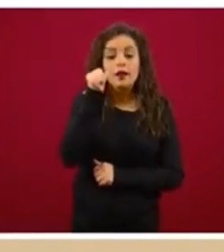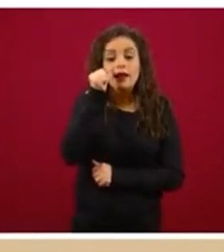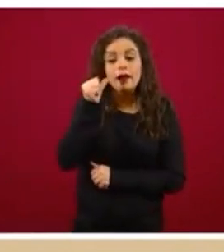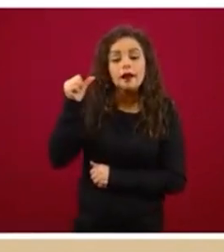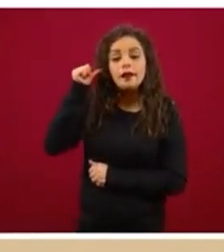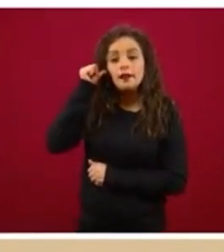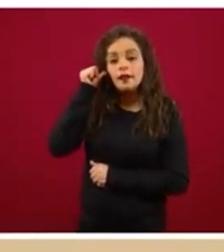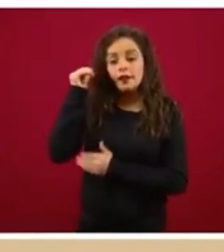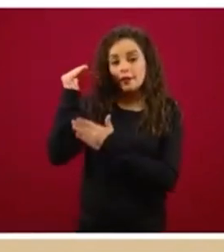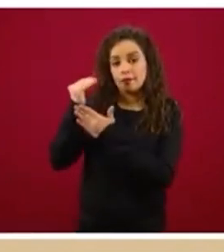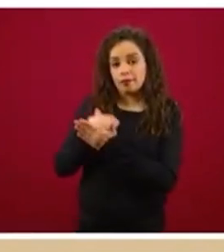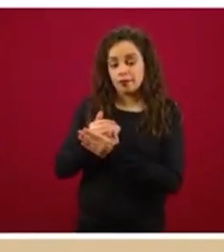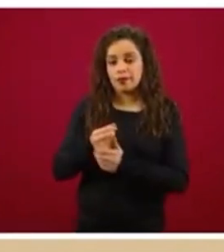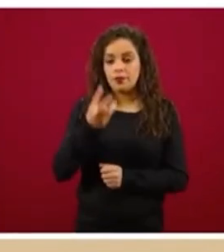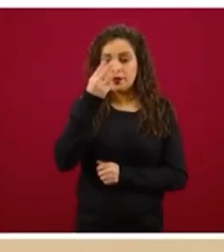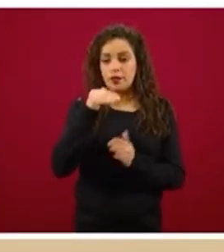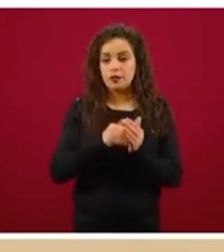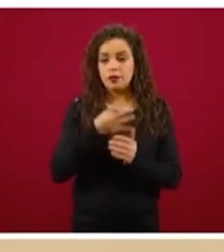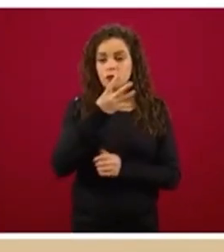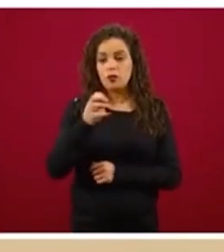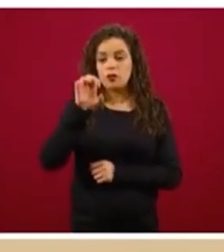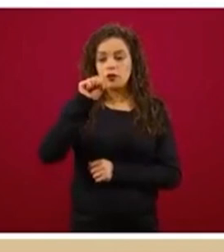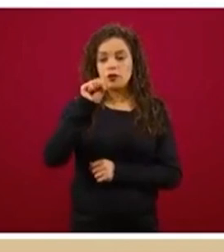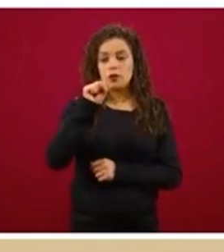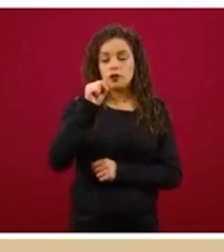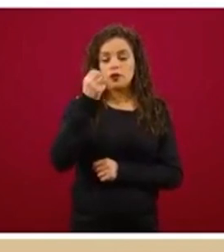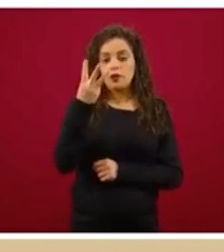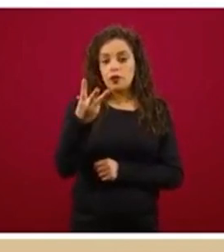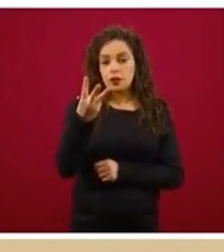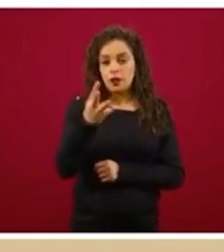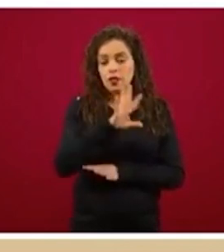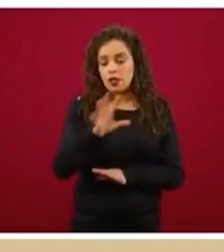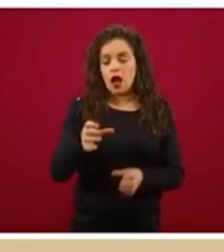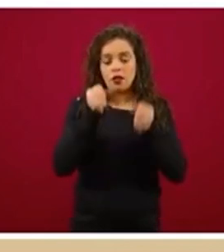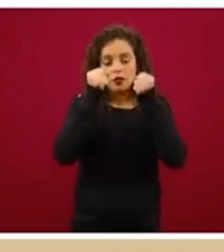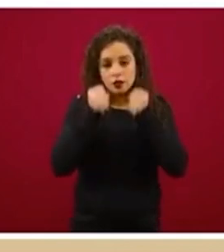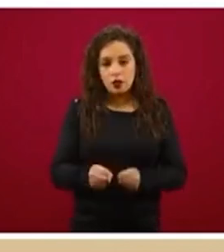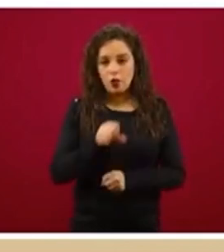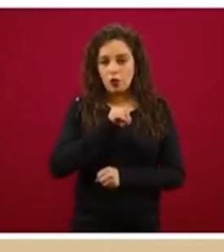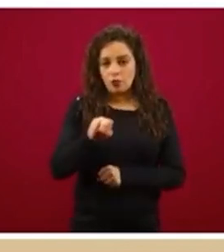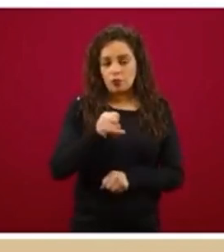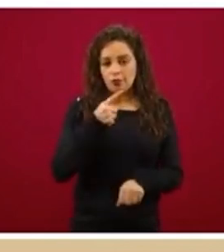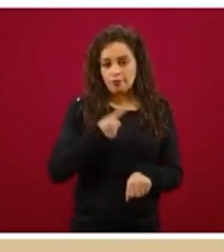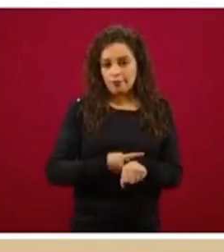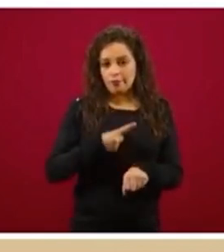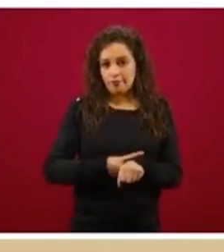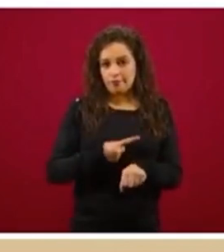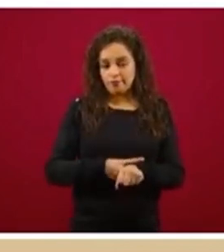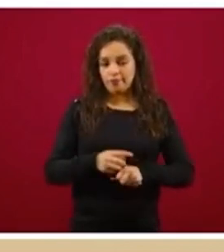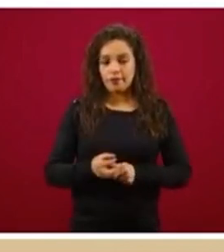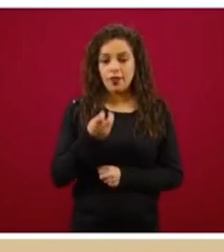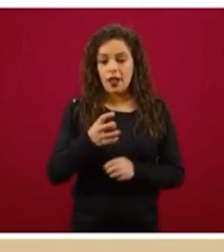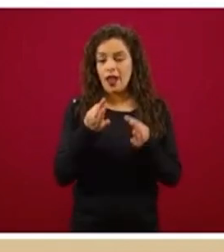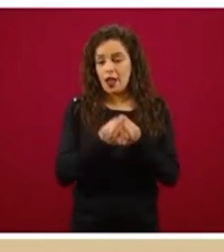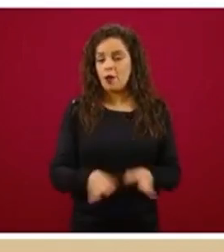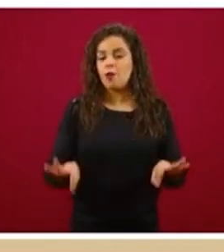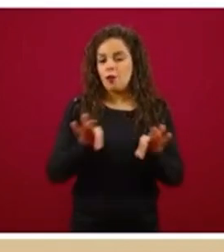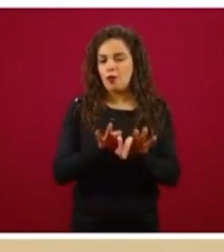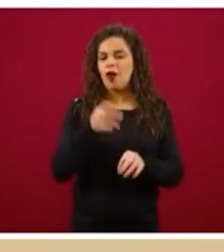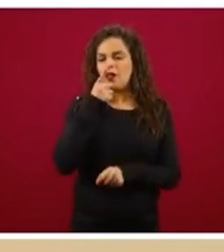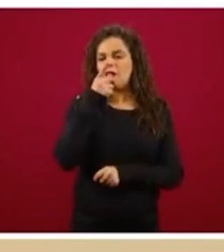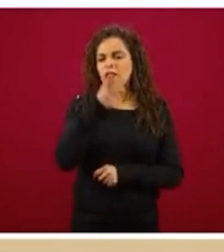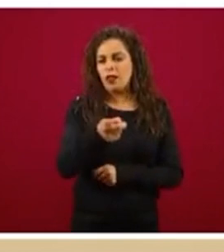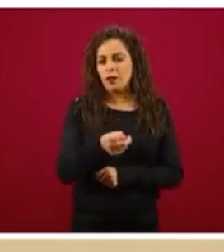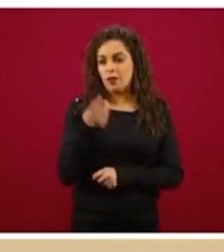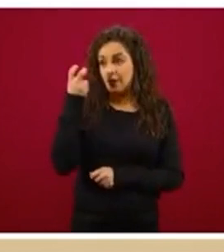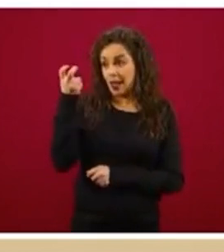463 casos confirmados, que en este punto también es importante comentar, estos 3